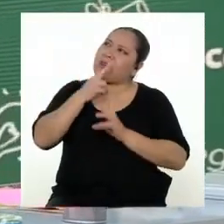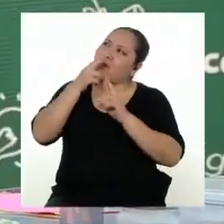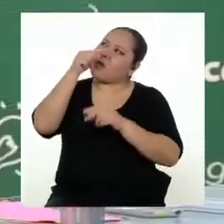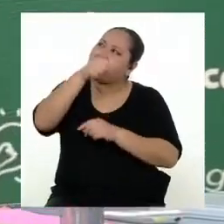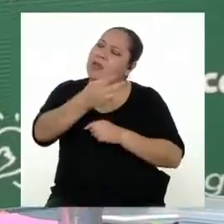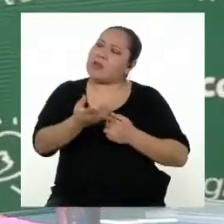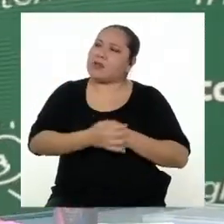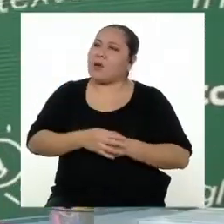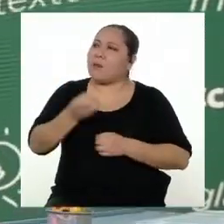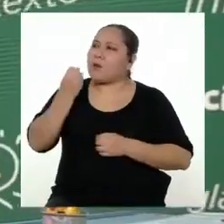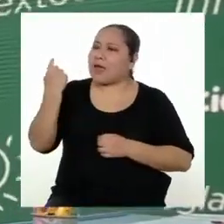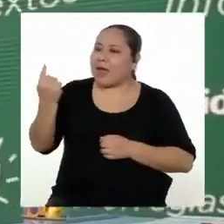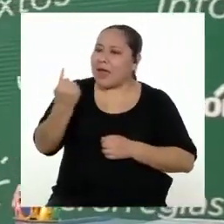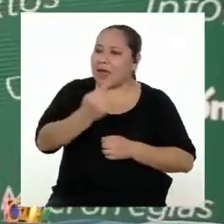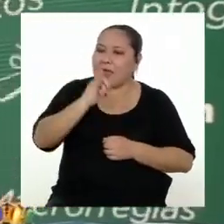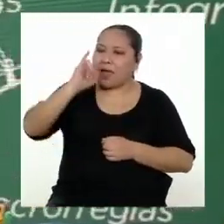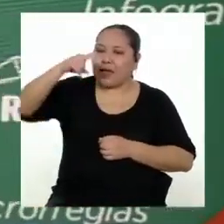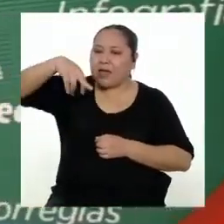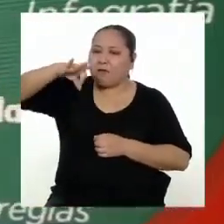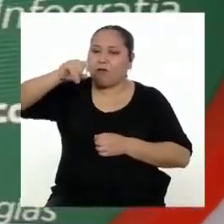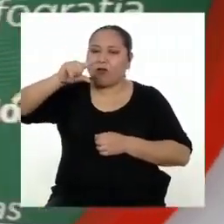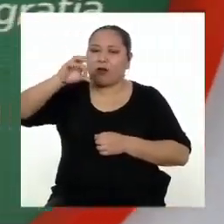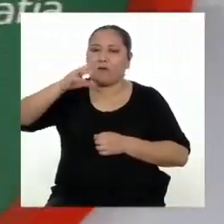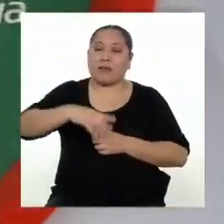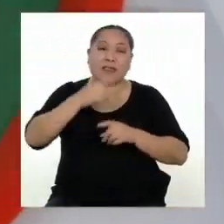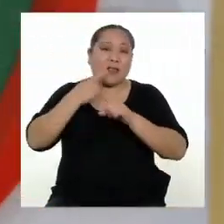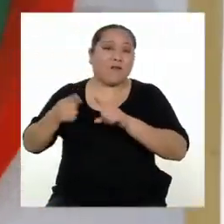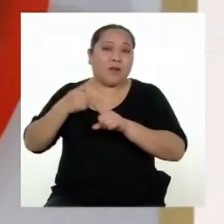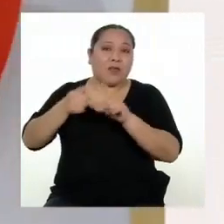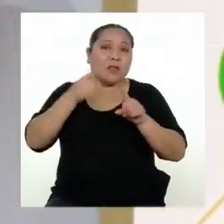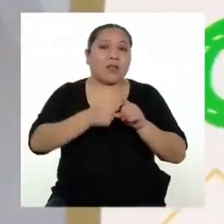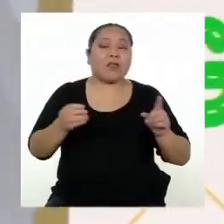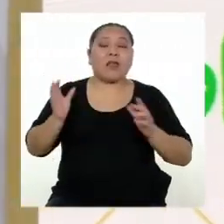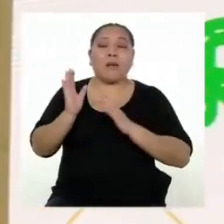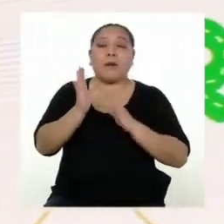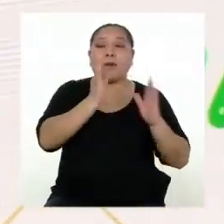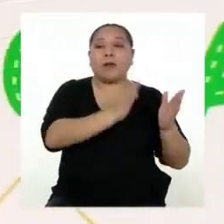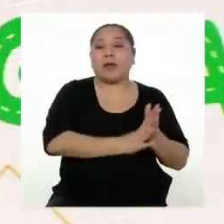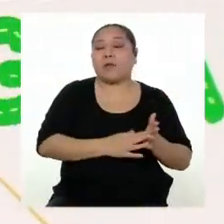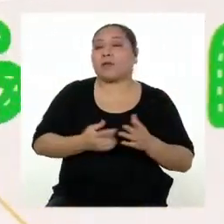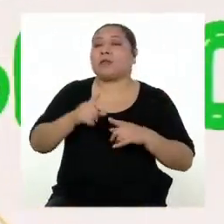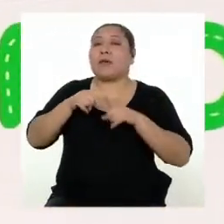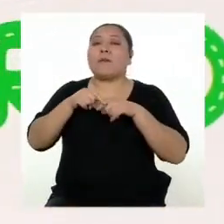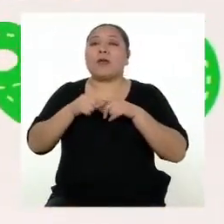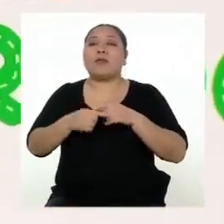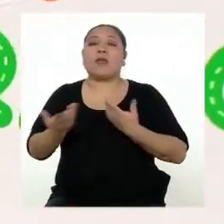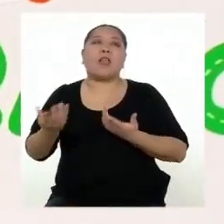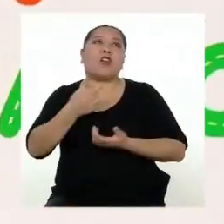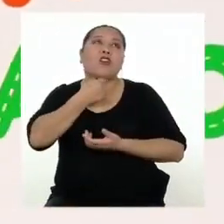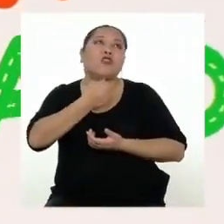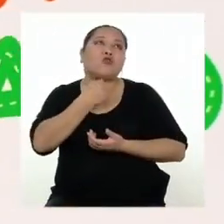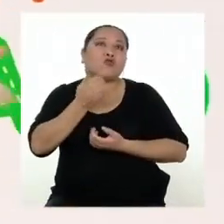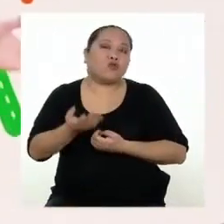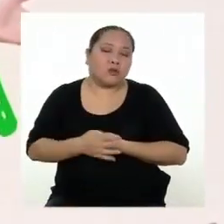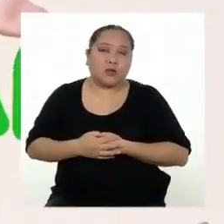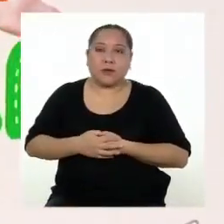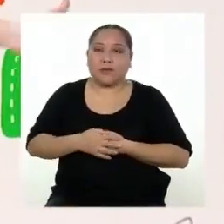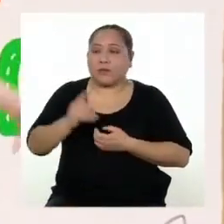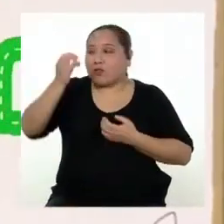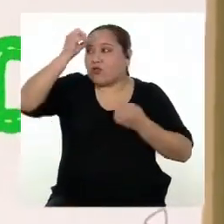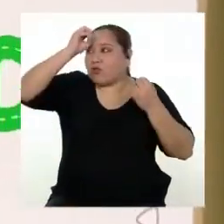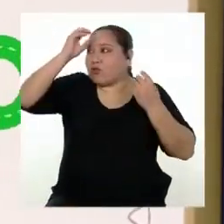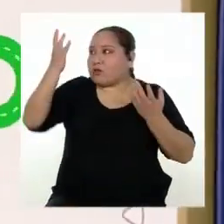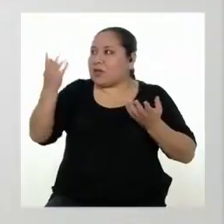pregunta porque cada infografía es distinta y la elaboramos según nuestro gusto y creatividad. No